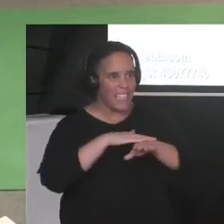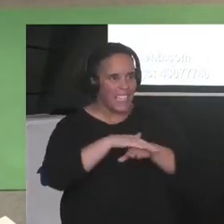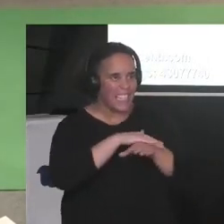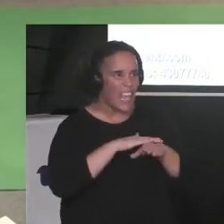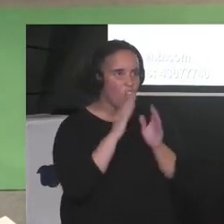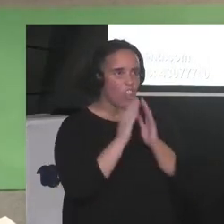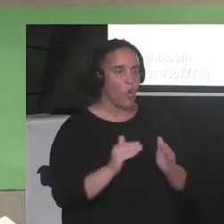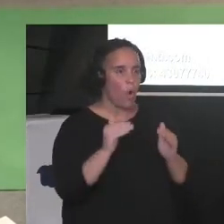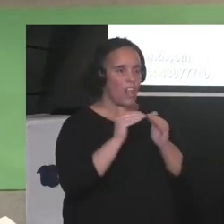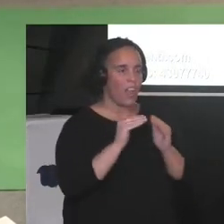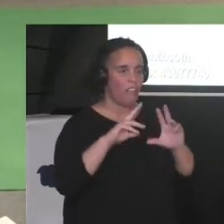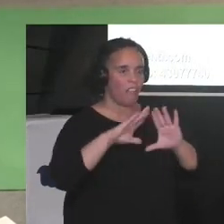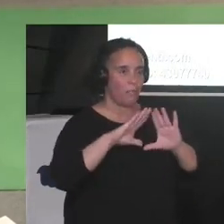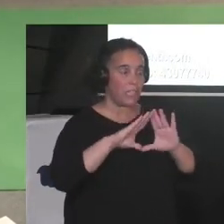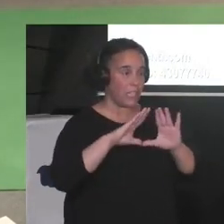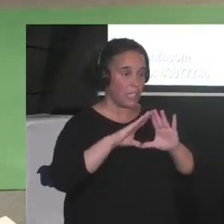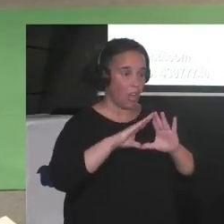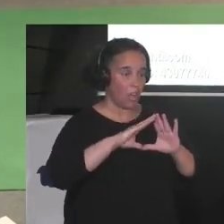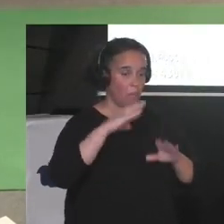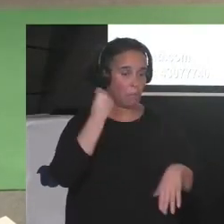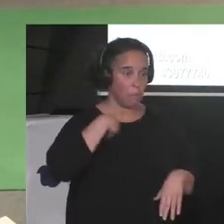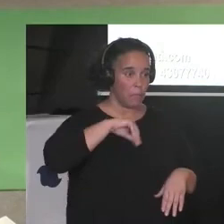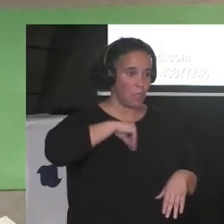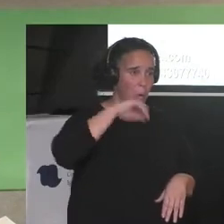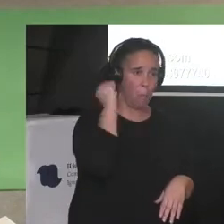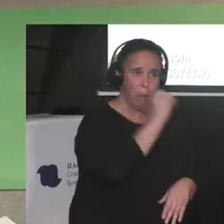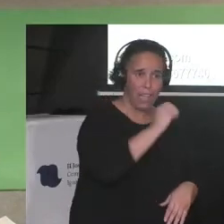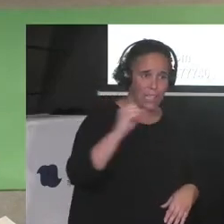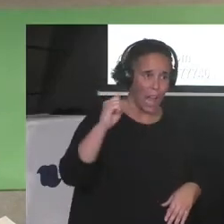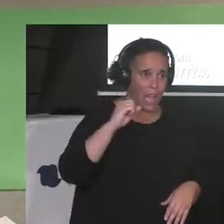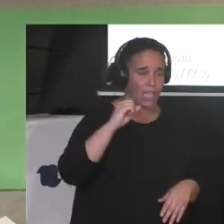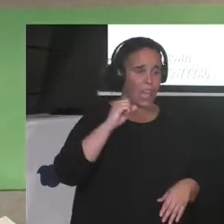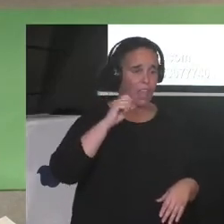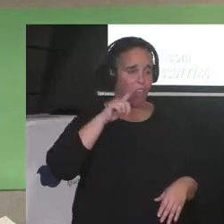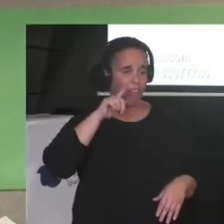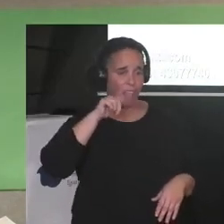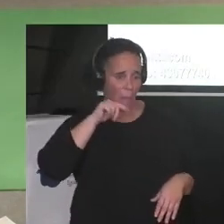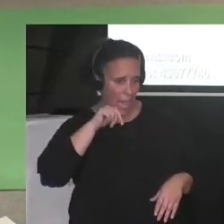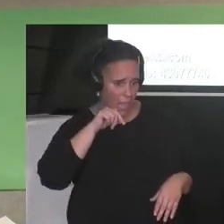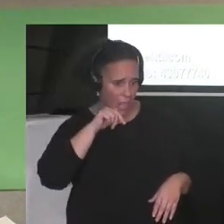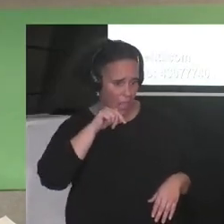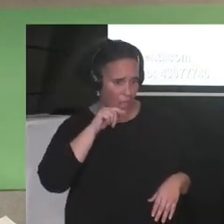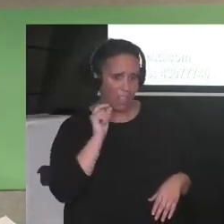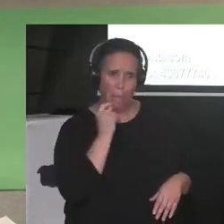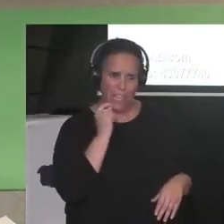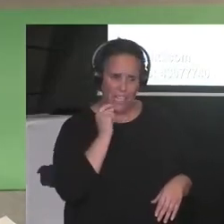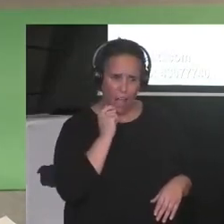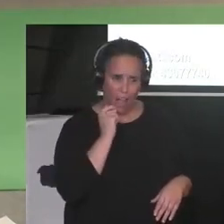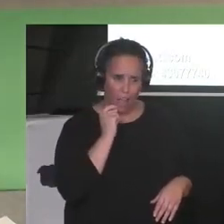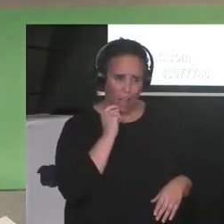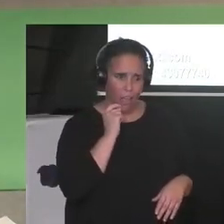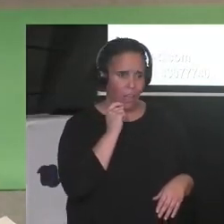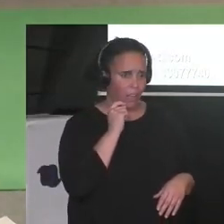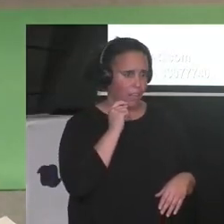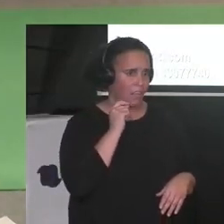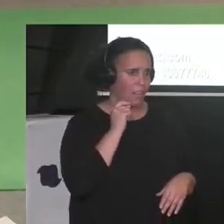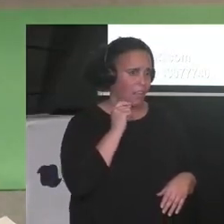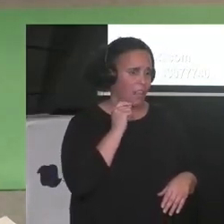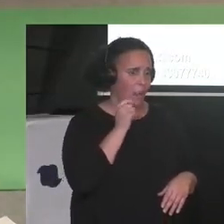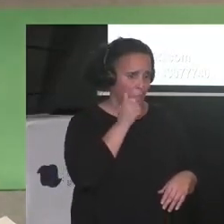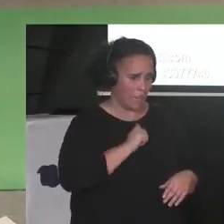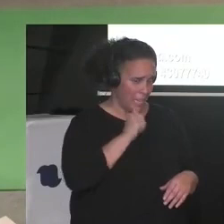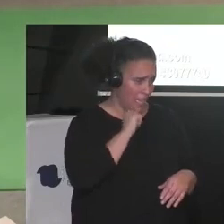la masacre de Melilla no fue una masacre, es más, sobre todo no fue una masacre perpetrada por España.